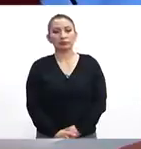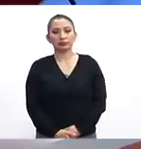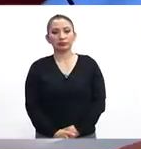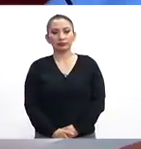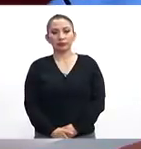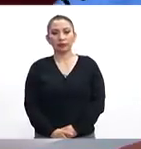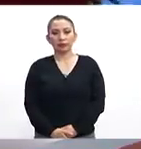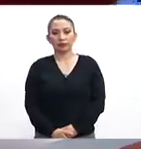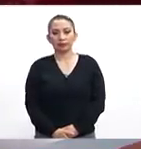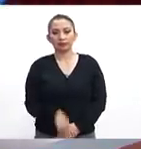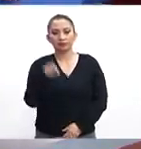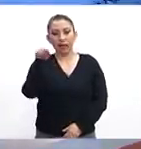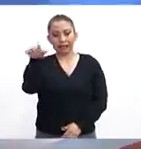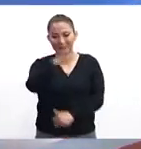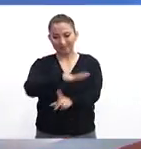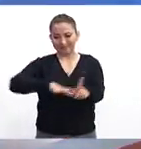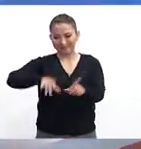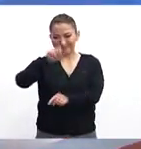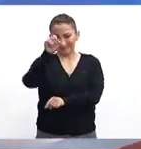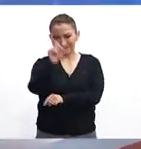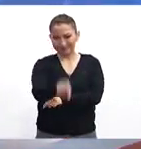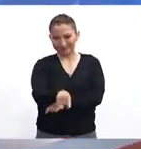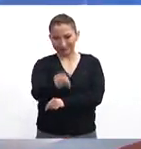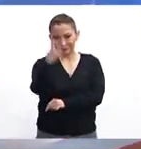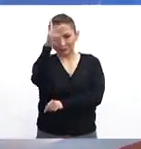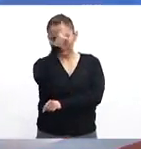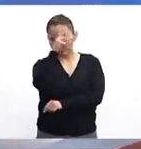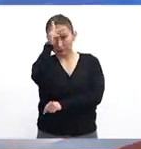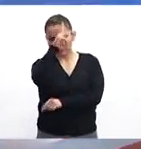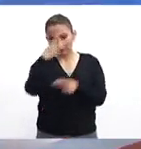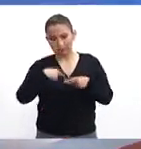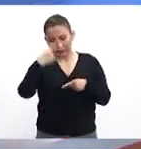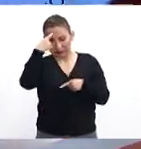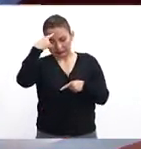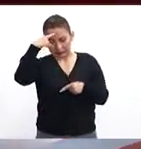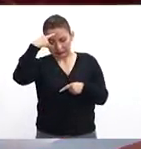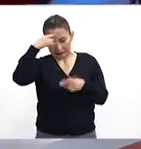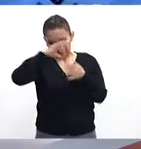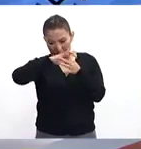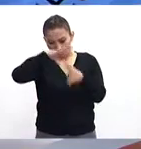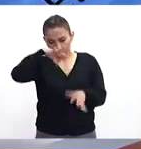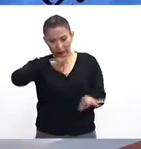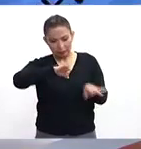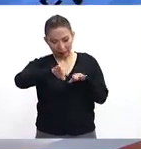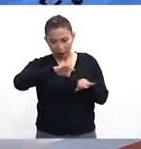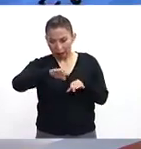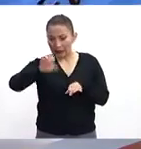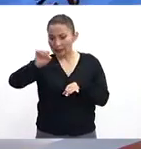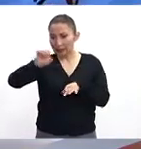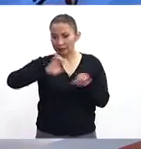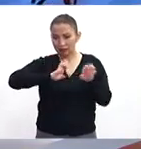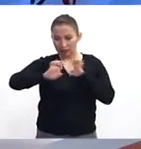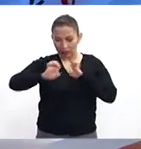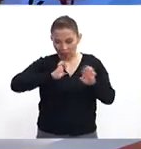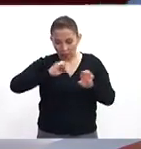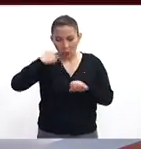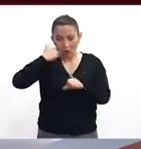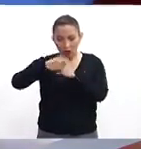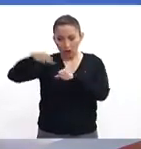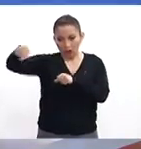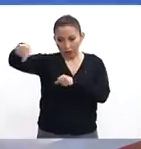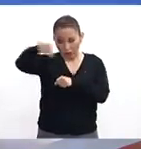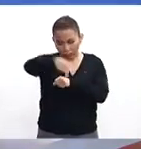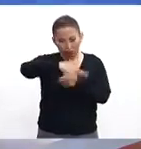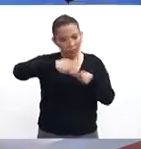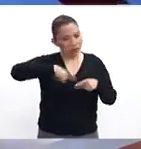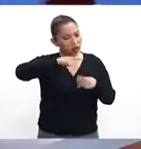En medio de todo este contexto, también la psicología de las personas, tanto que trabajan de la Sedena, por supuesto voluntarios, por